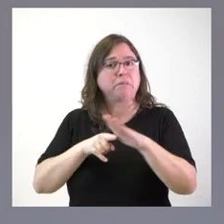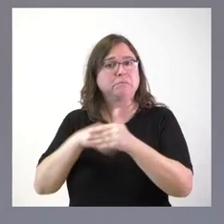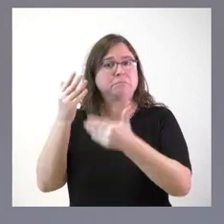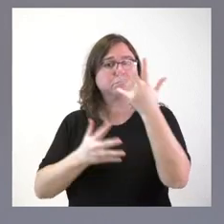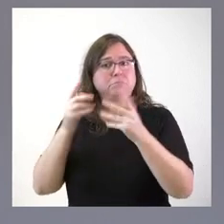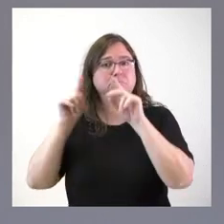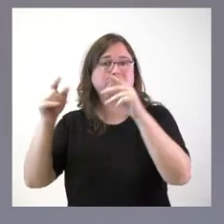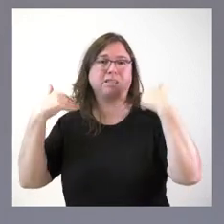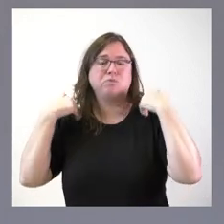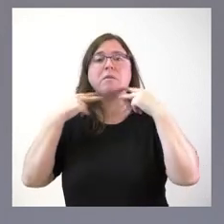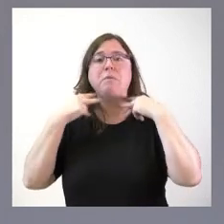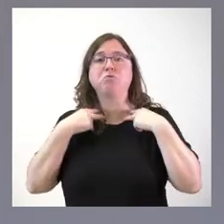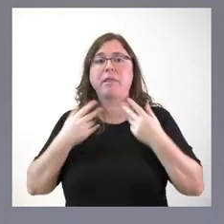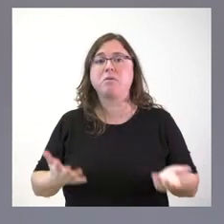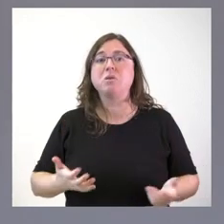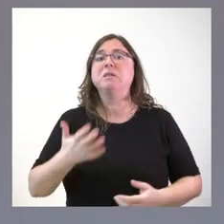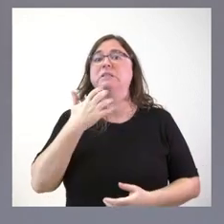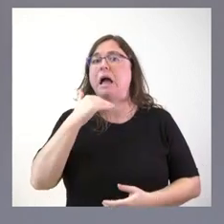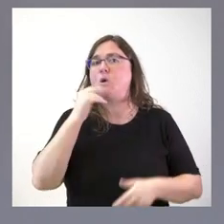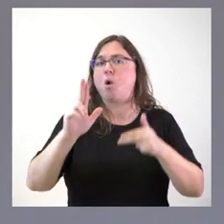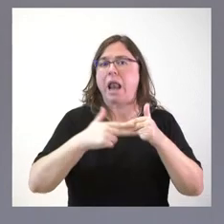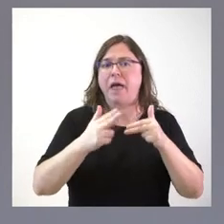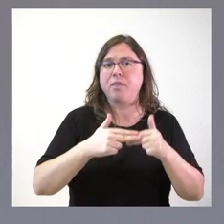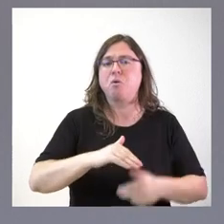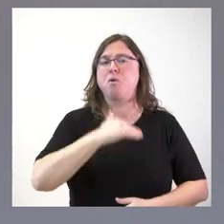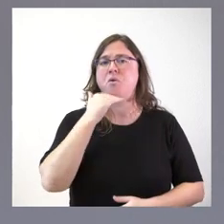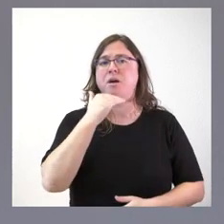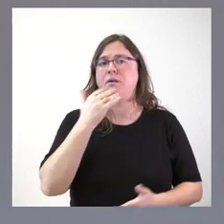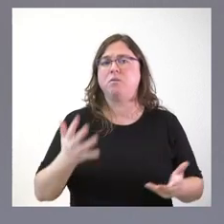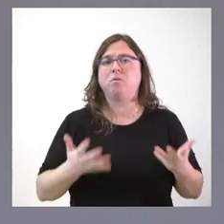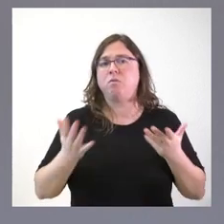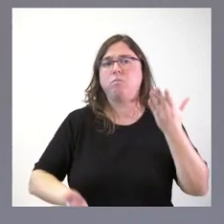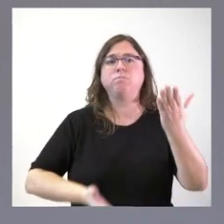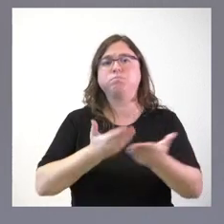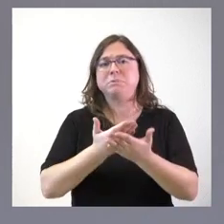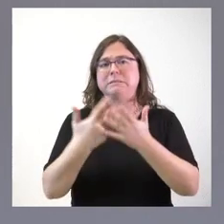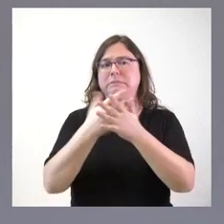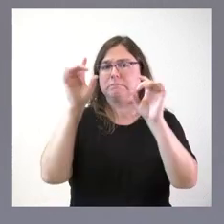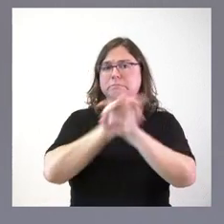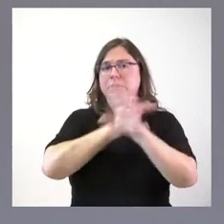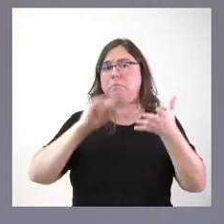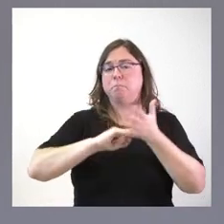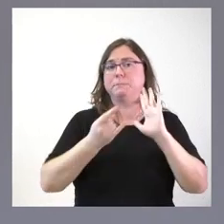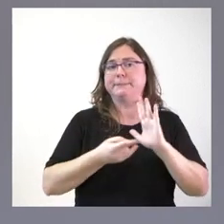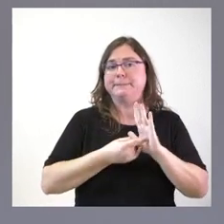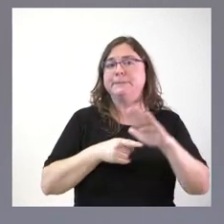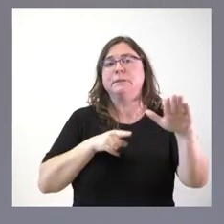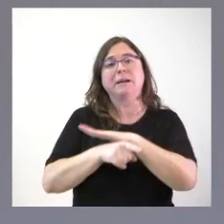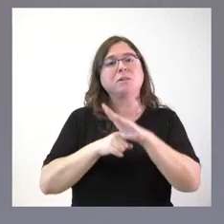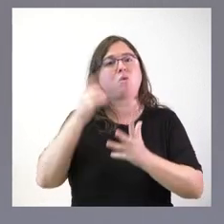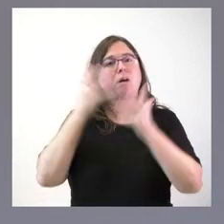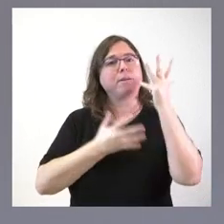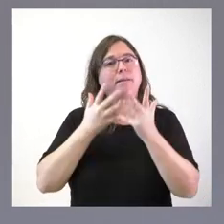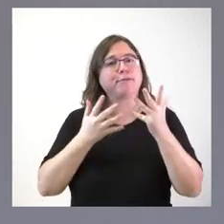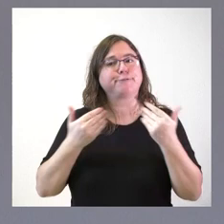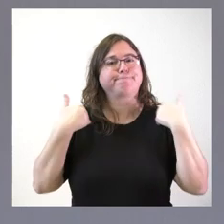propia Diputación y, por tanto, si ha habido alegaciones o cualquier tipo de petición de aclaración en relación con este proyecto, la tramitación administrativa está